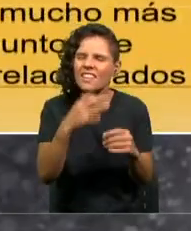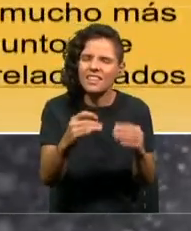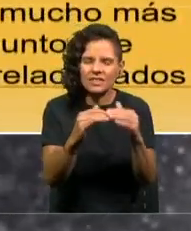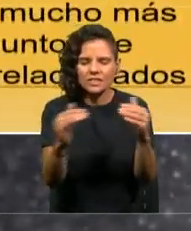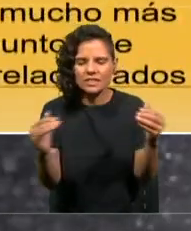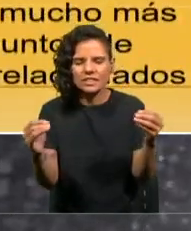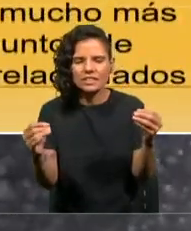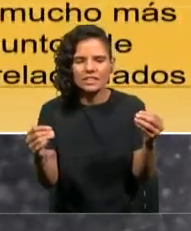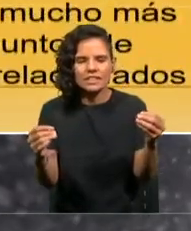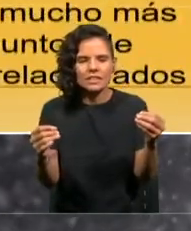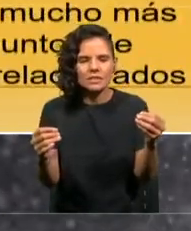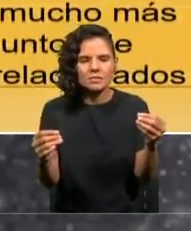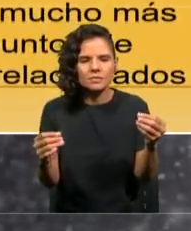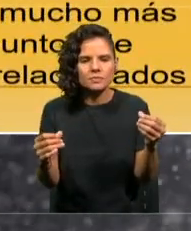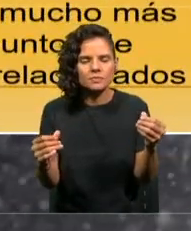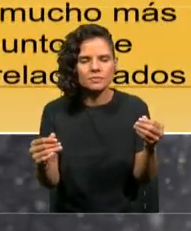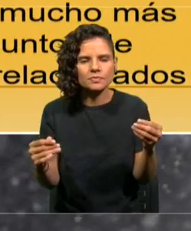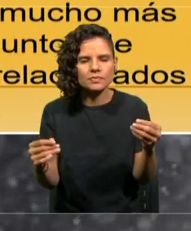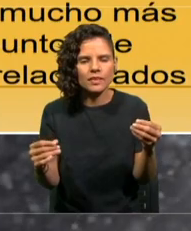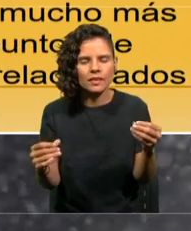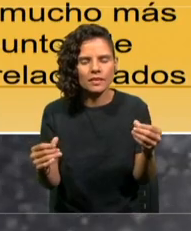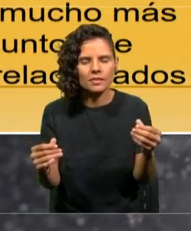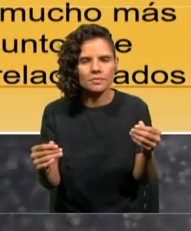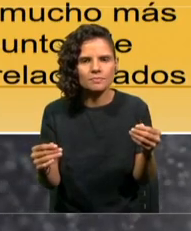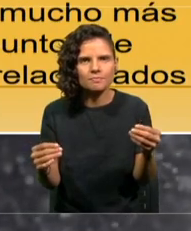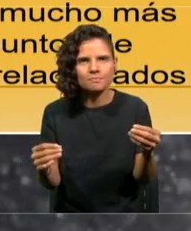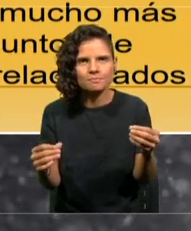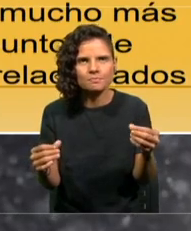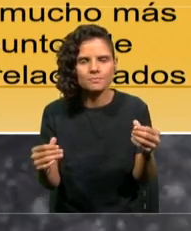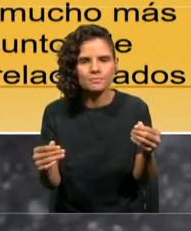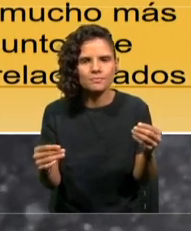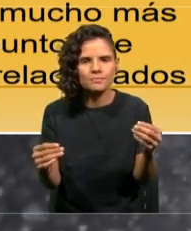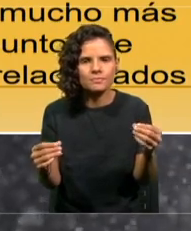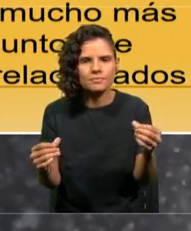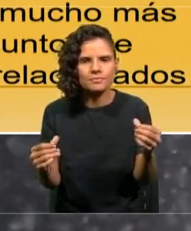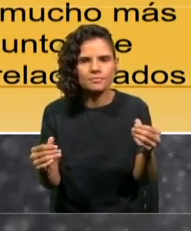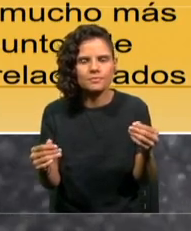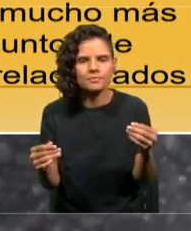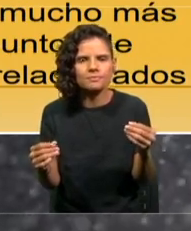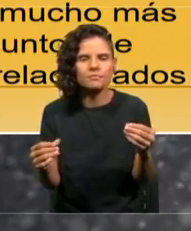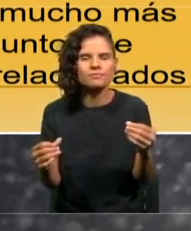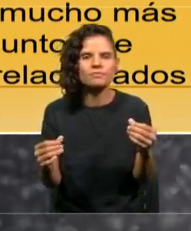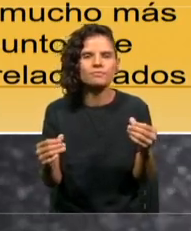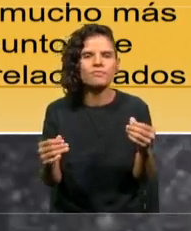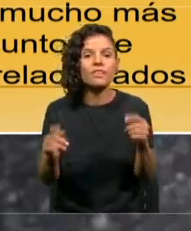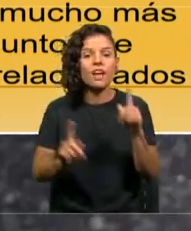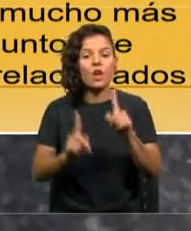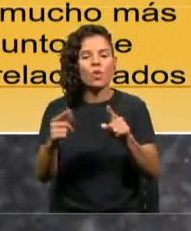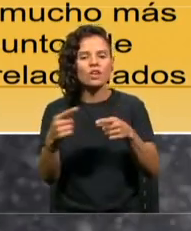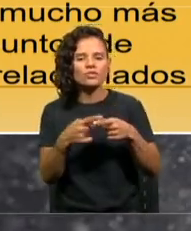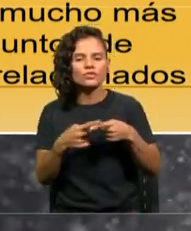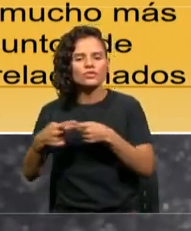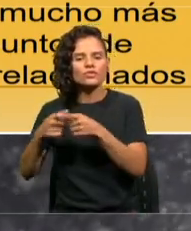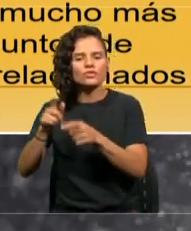Voy al hecho de que hay sucesos sociales inesperados